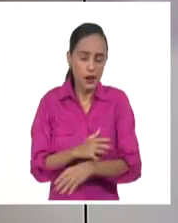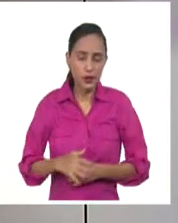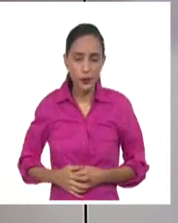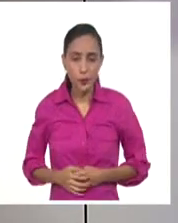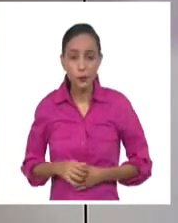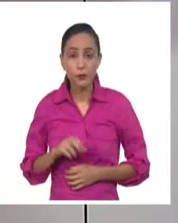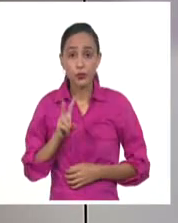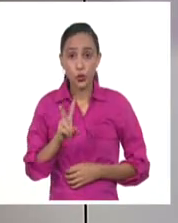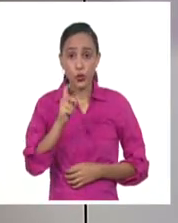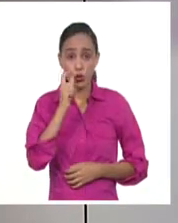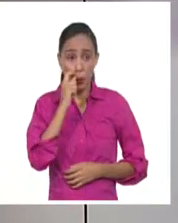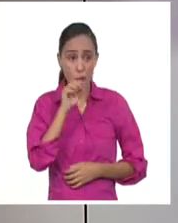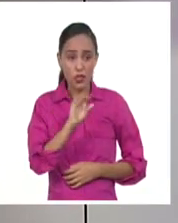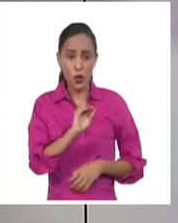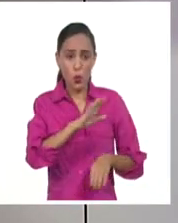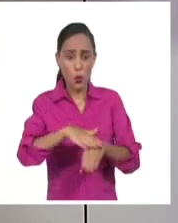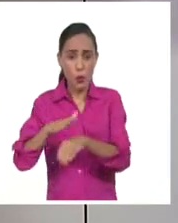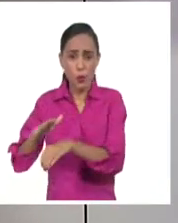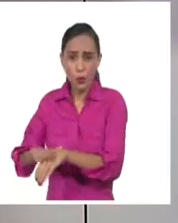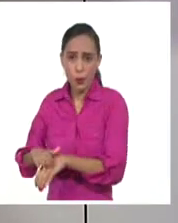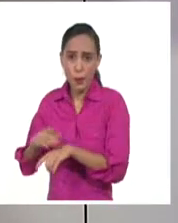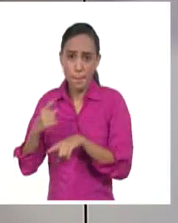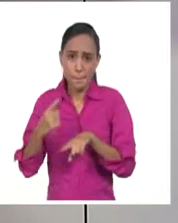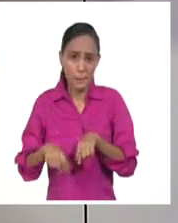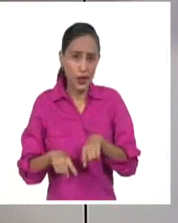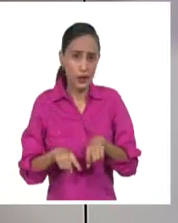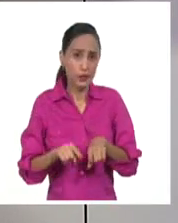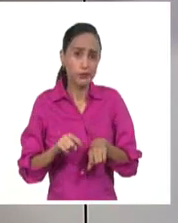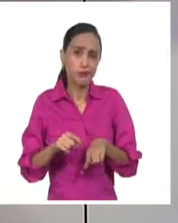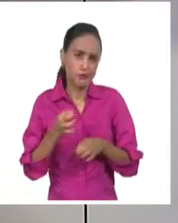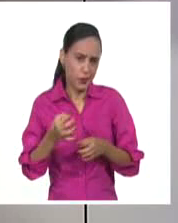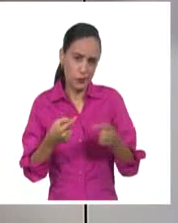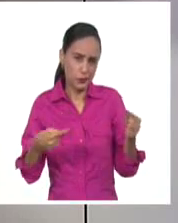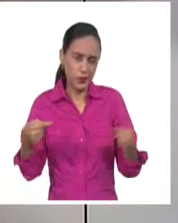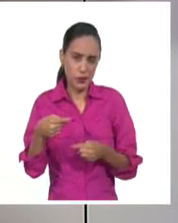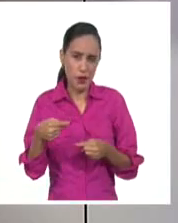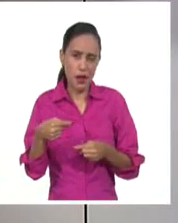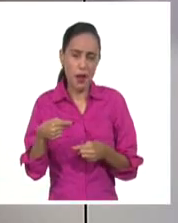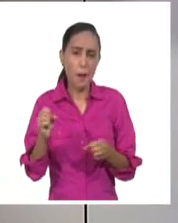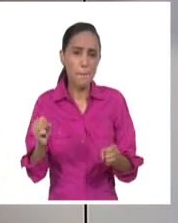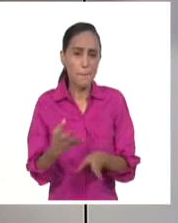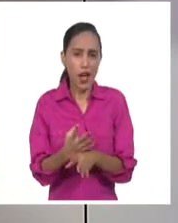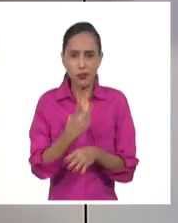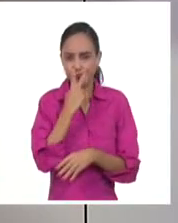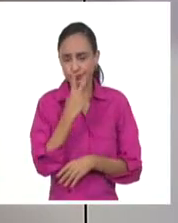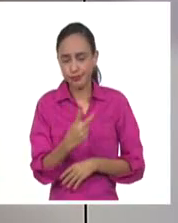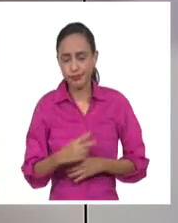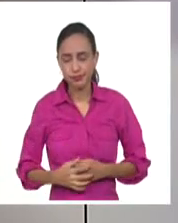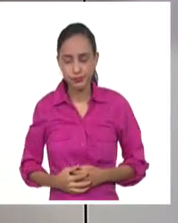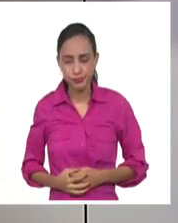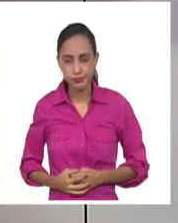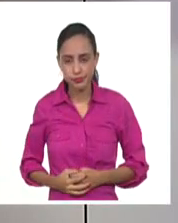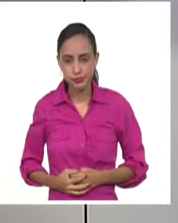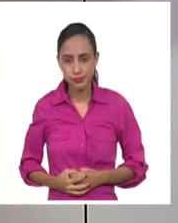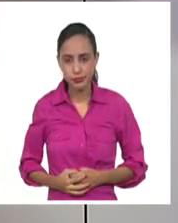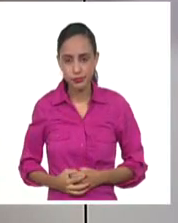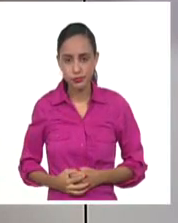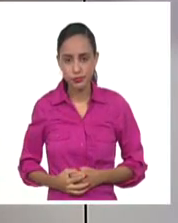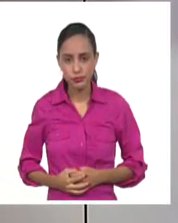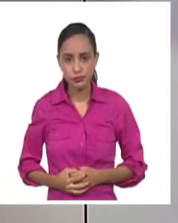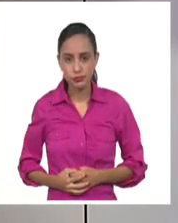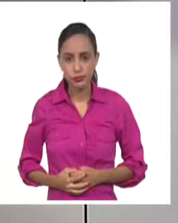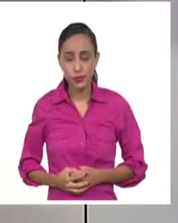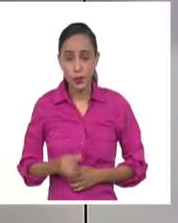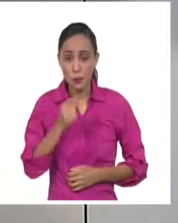acusados, pero absueltos por un jurado de personas blancas. Desde el jardín de la Casa Blanca, Biden reconoció que el odio racial